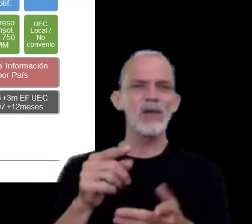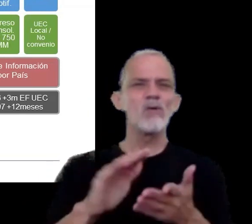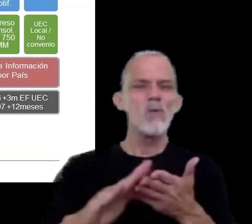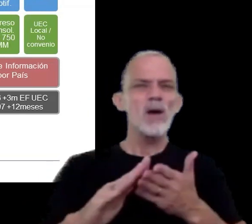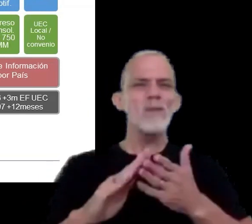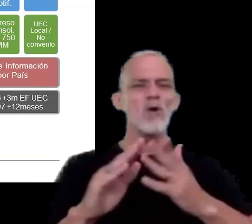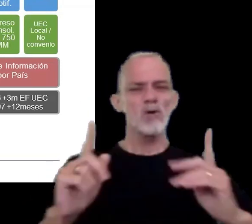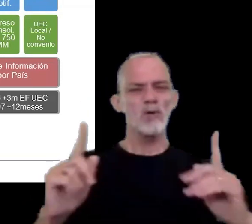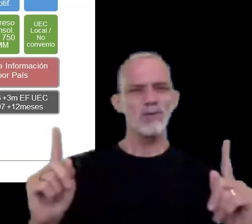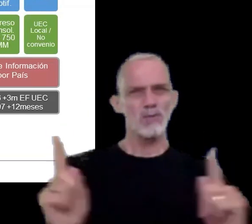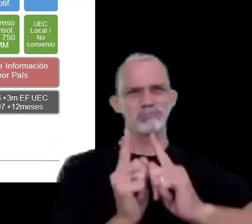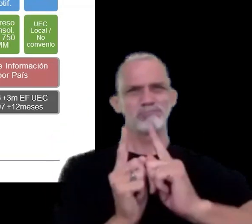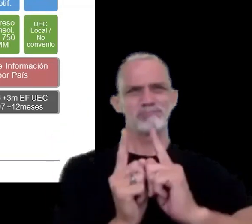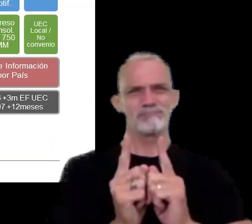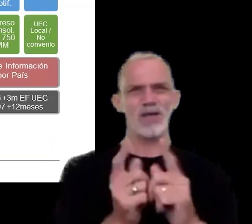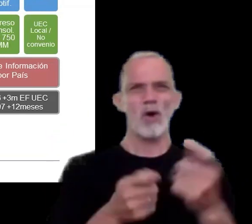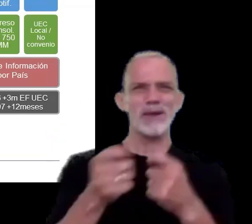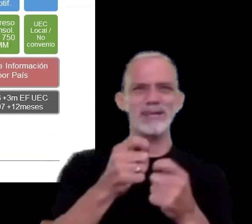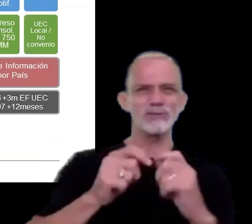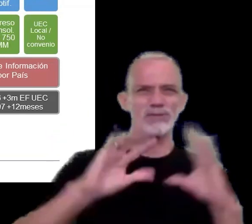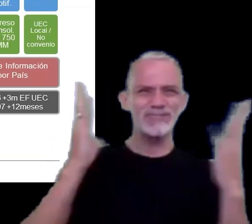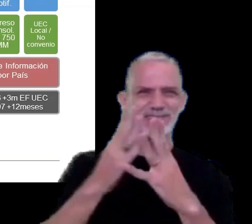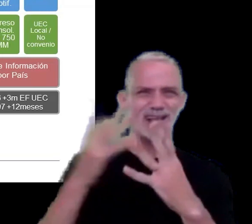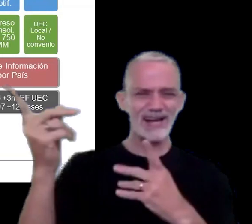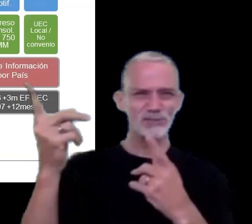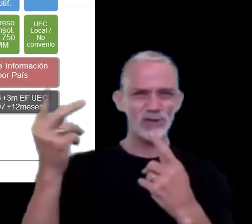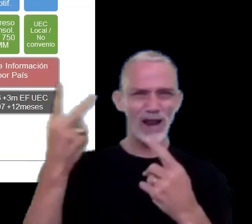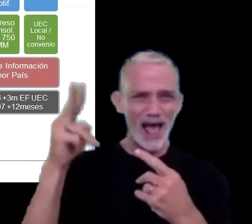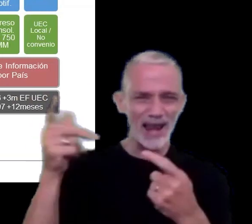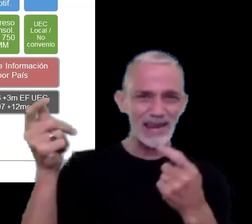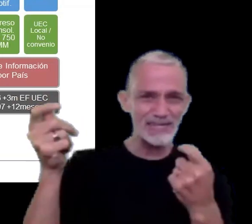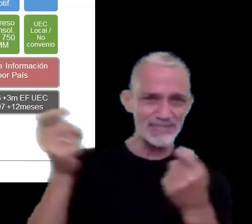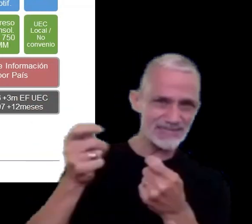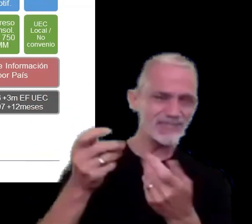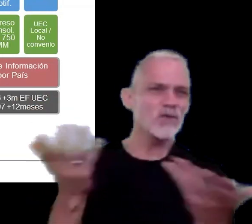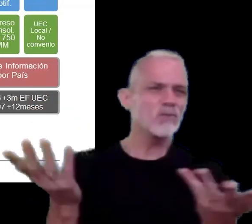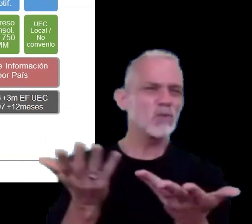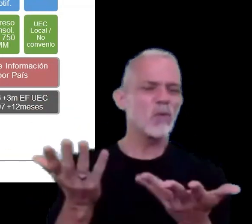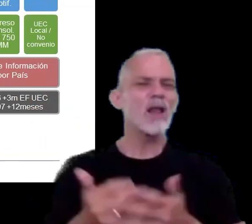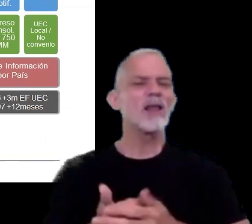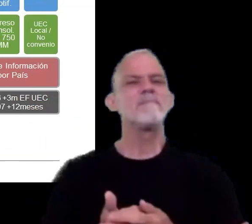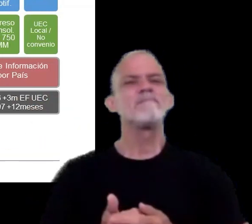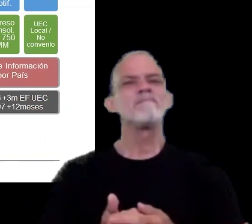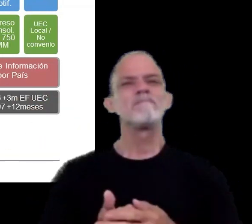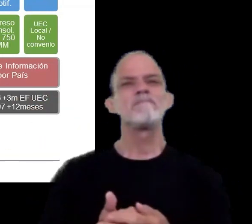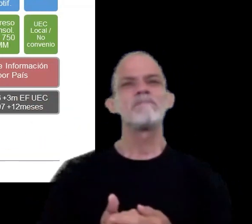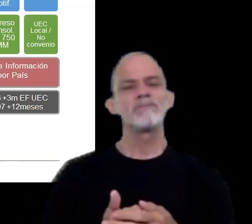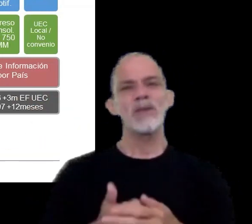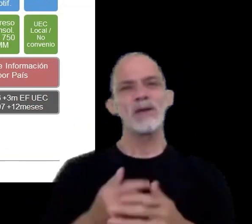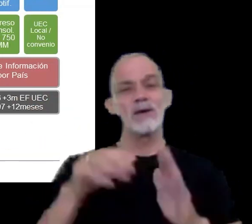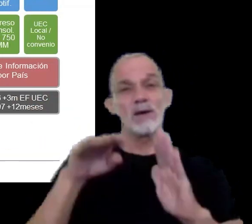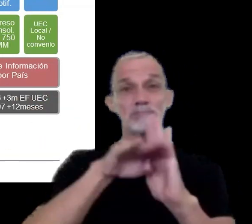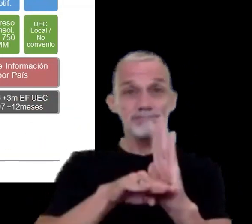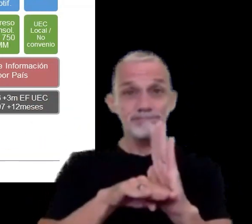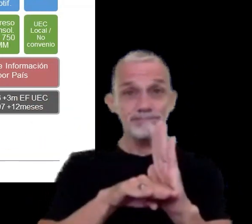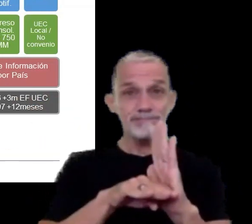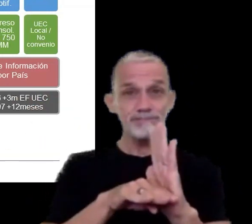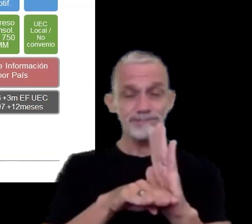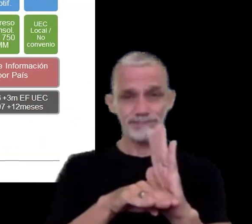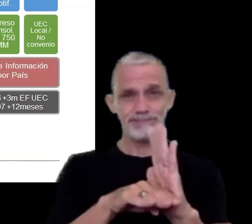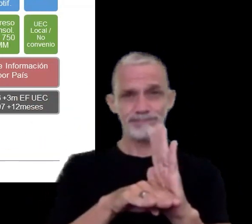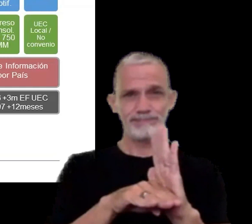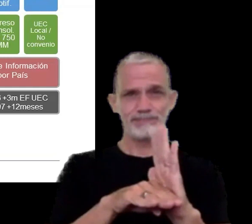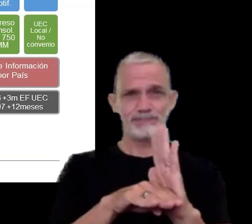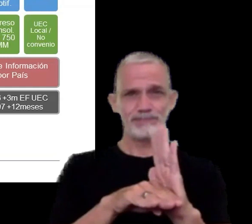simplificado de operaciones internacionales que es un régimen que